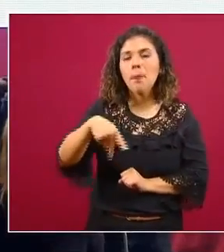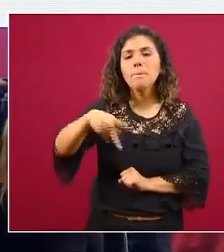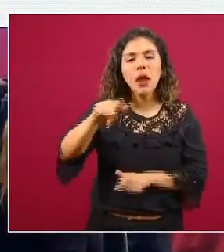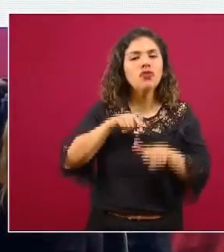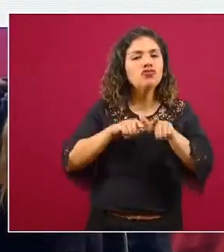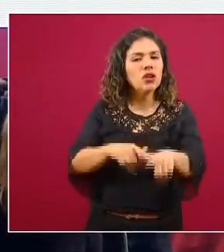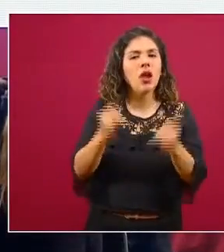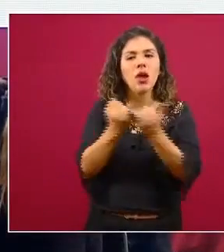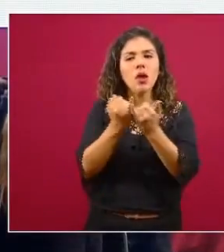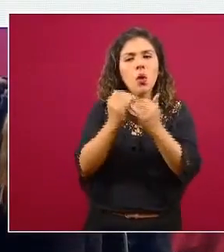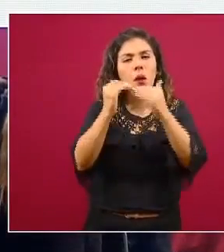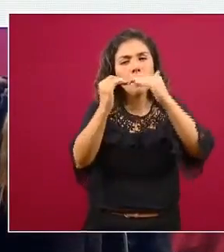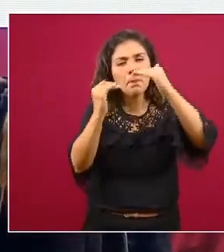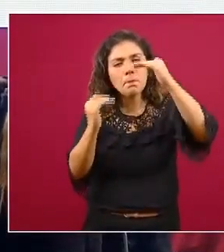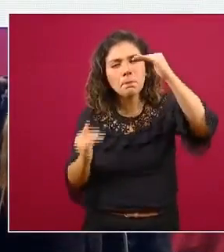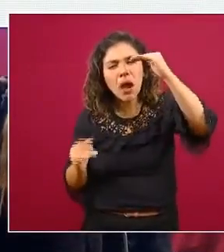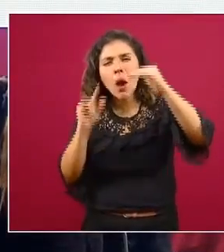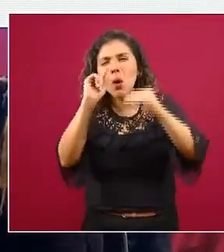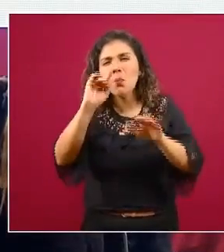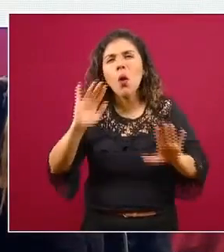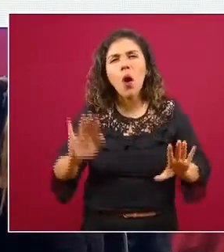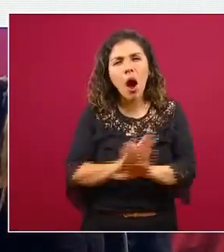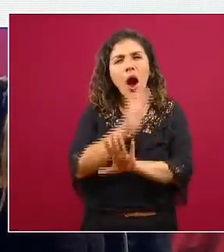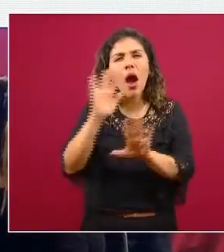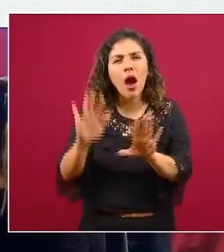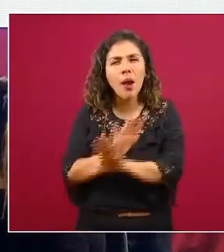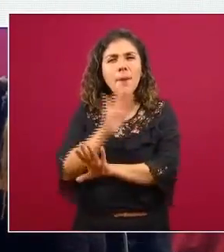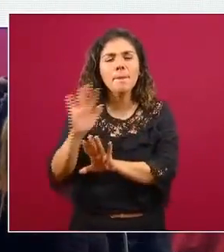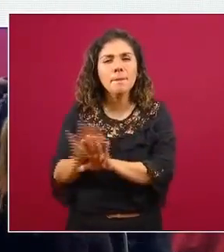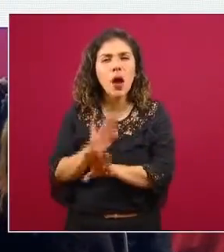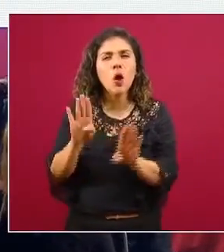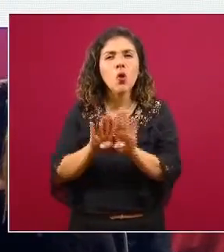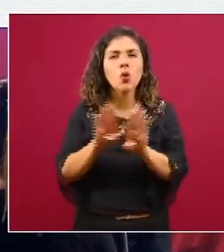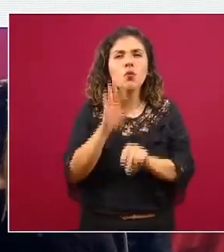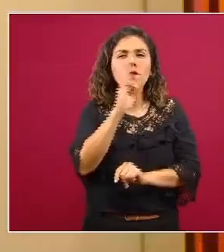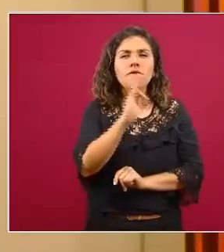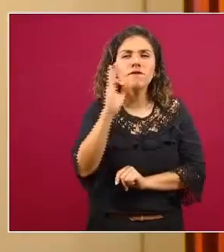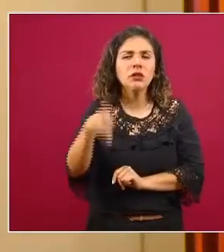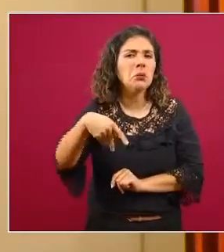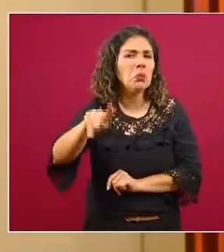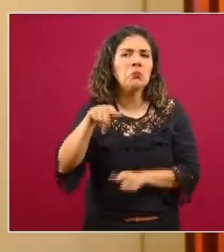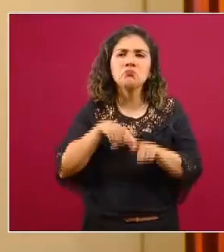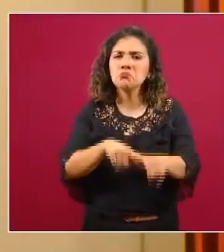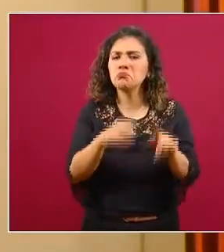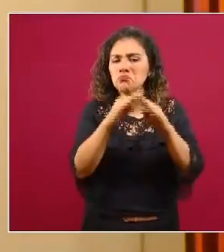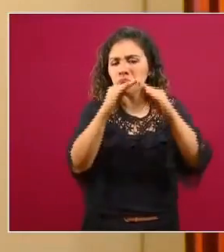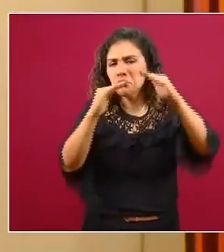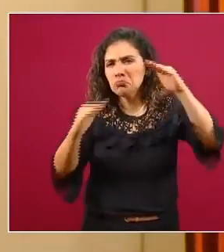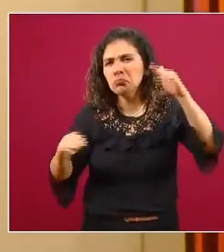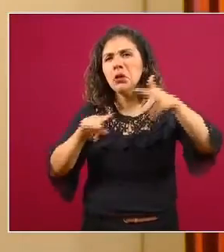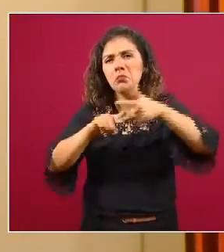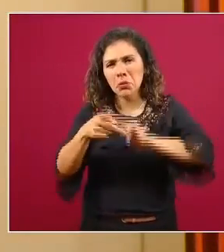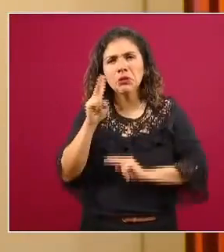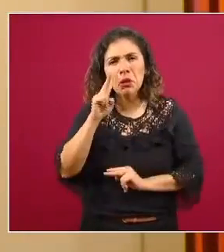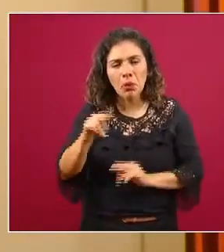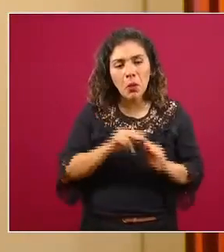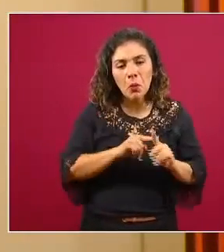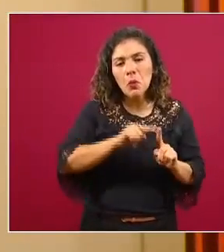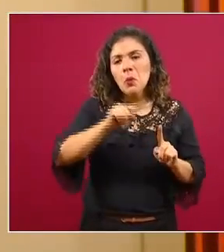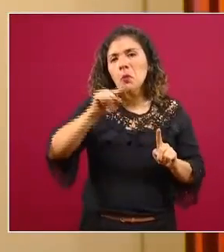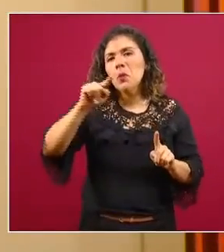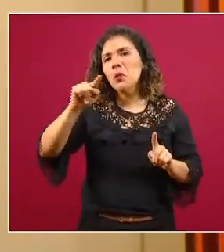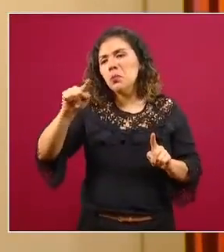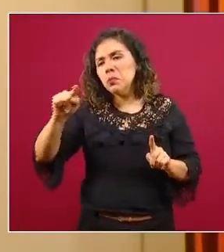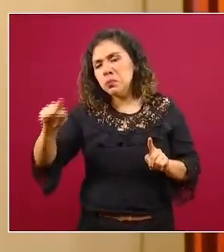sigue la misma tendencia cambiando un poquito quizá las fechas pero sigue la misma tendencia todos muestran cómo ascendió se